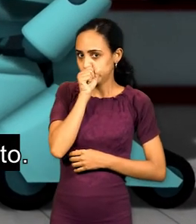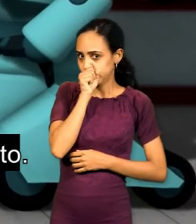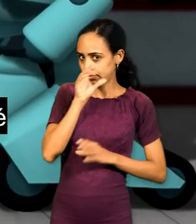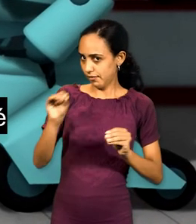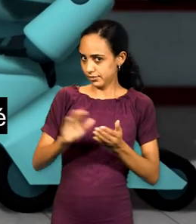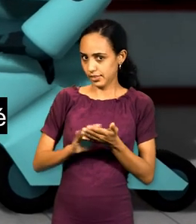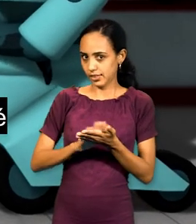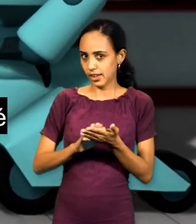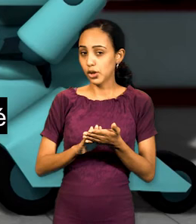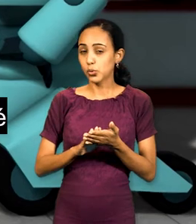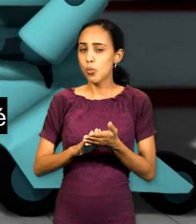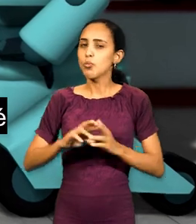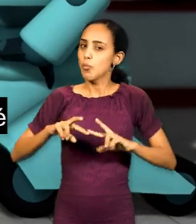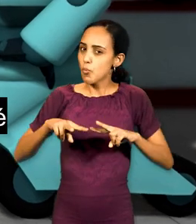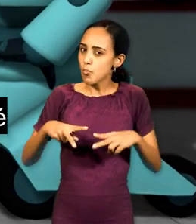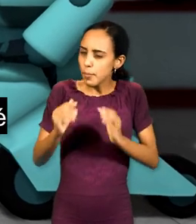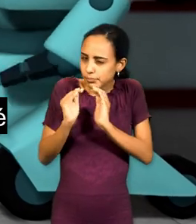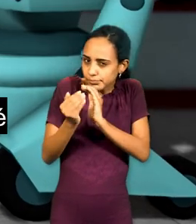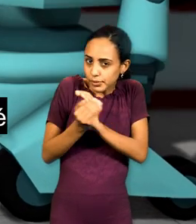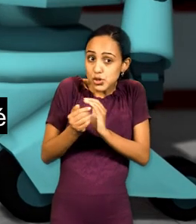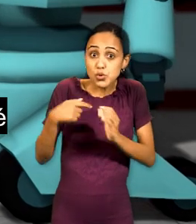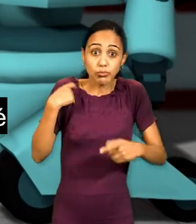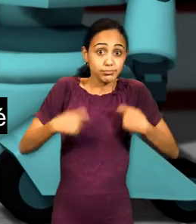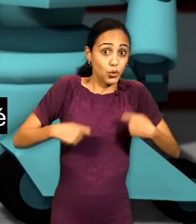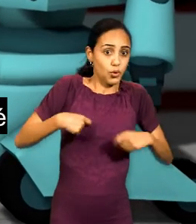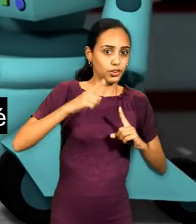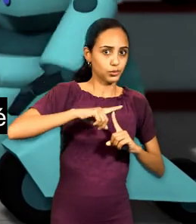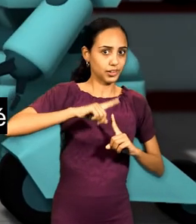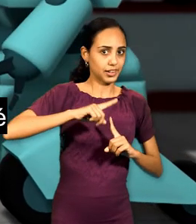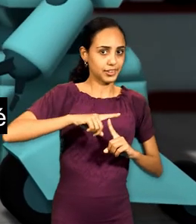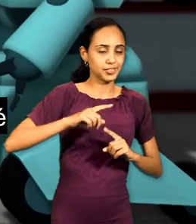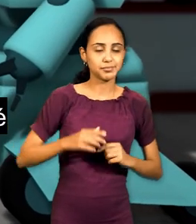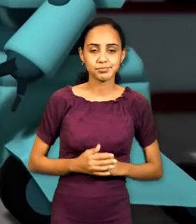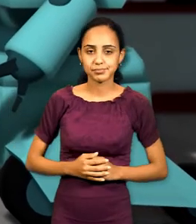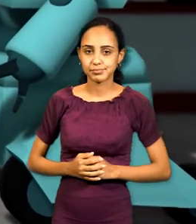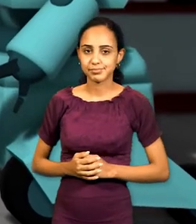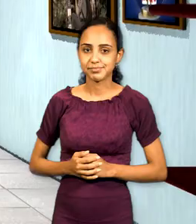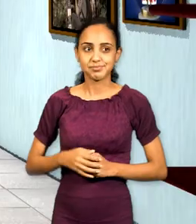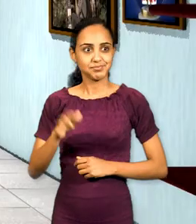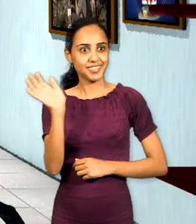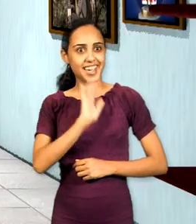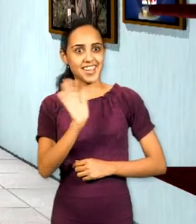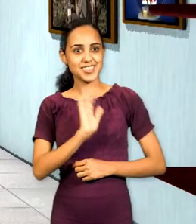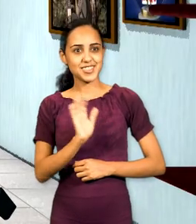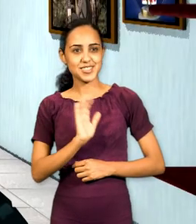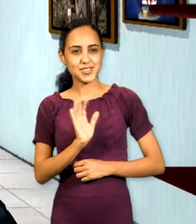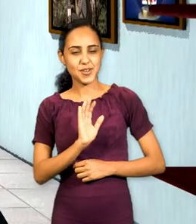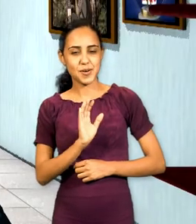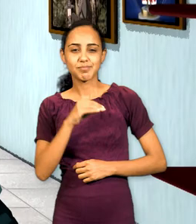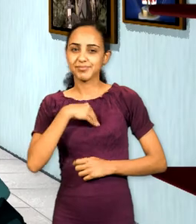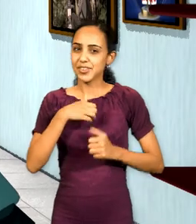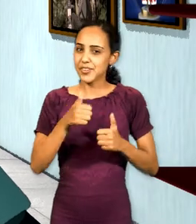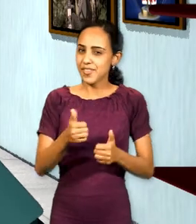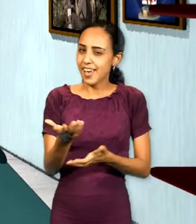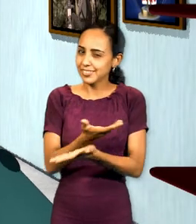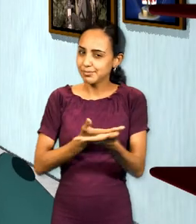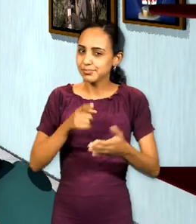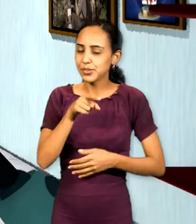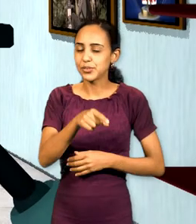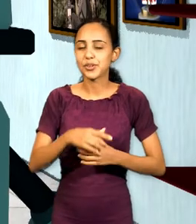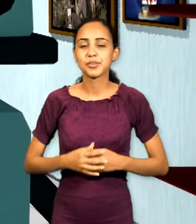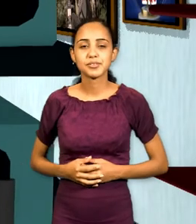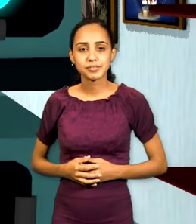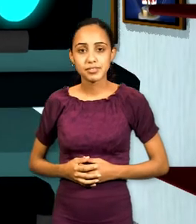secreto. Tú mejor regresa a tu escondite y yo iré corriendo a hacer mi tarea. Adiós. Fue una aventura